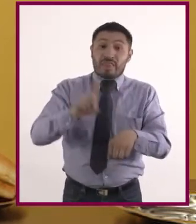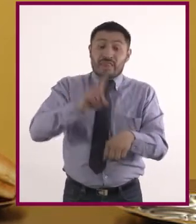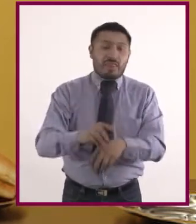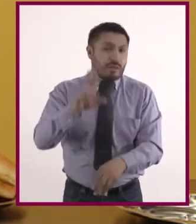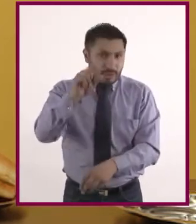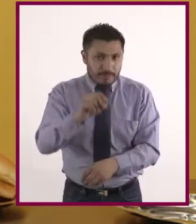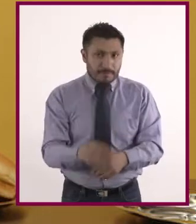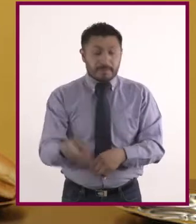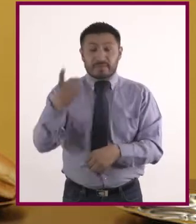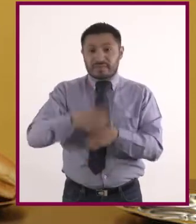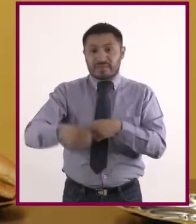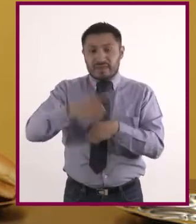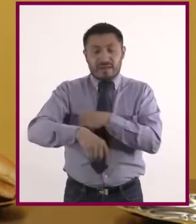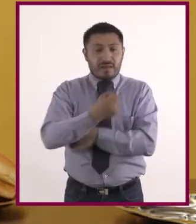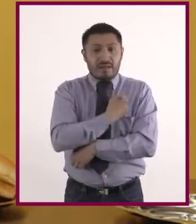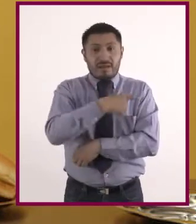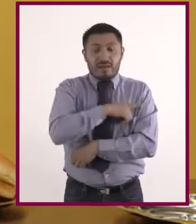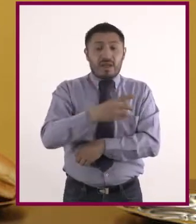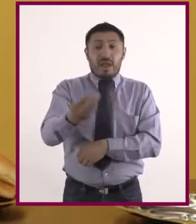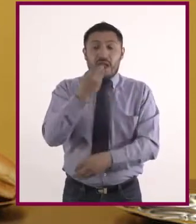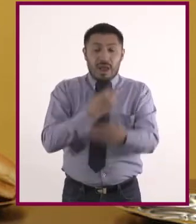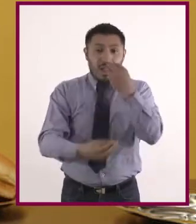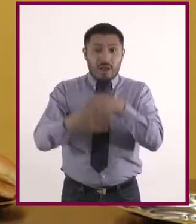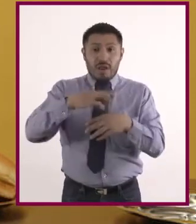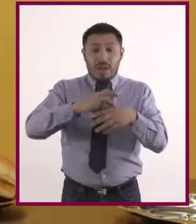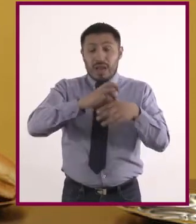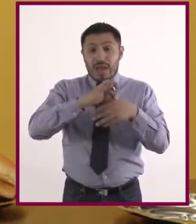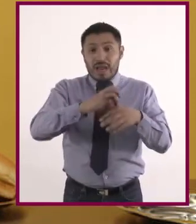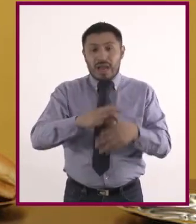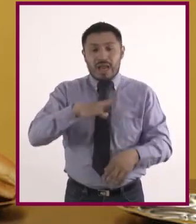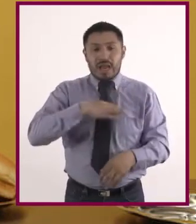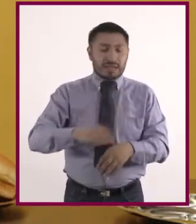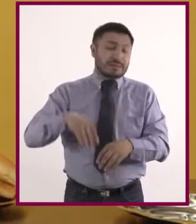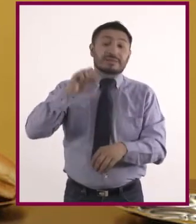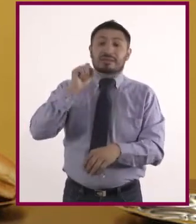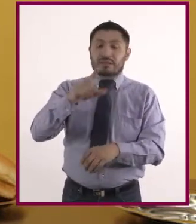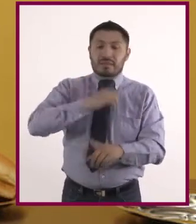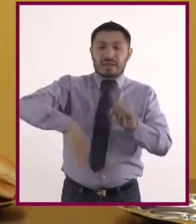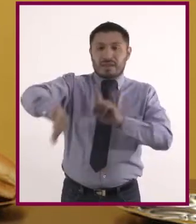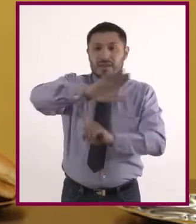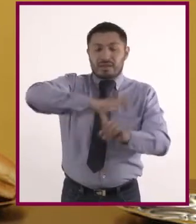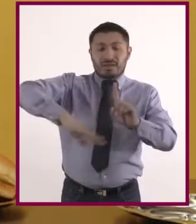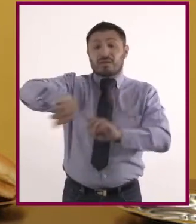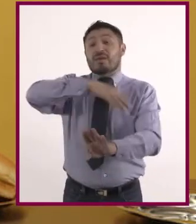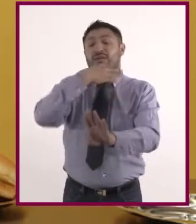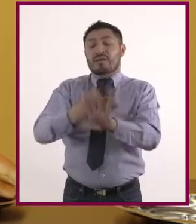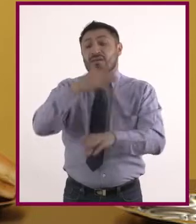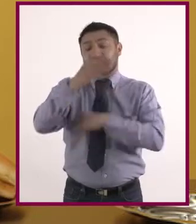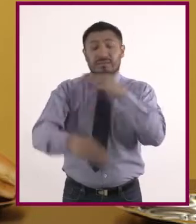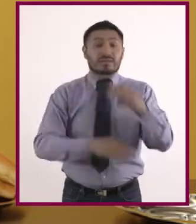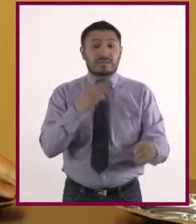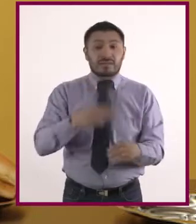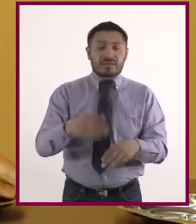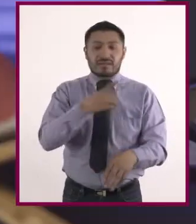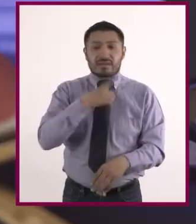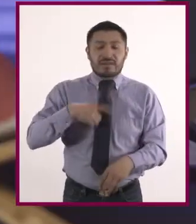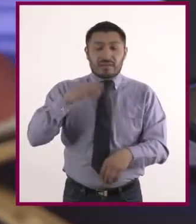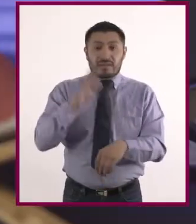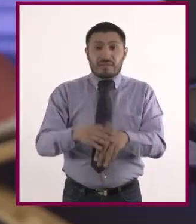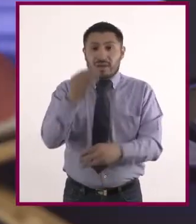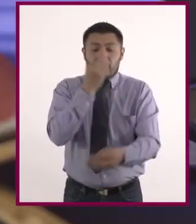Además de dañar nuestra salud, el consumo de carne literalmente está matando a nuestro planeta y por eso hay que consumir más vegetales que carne.